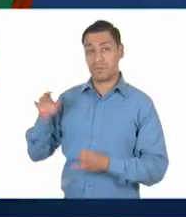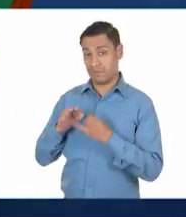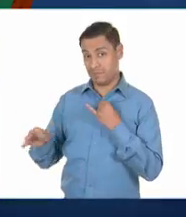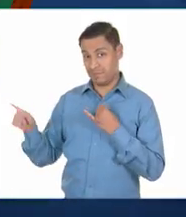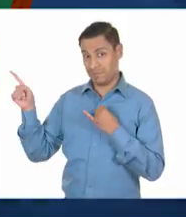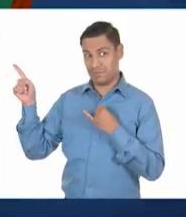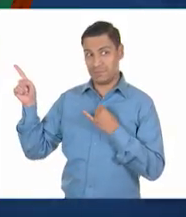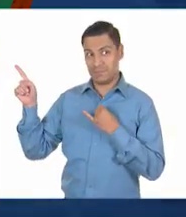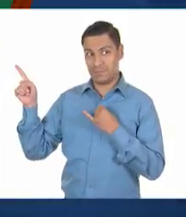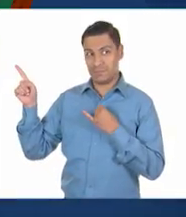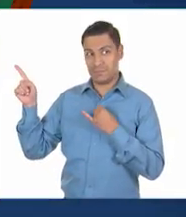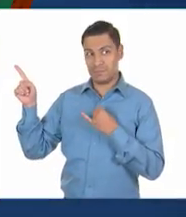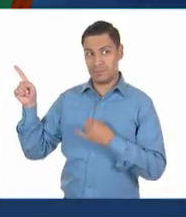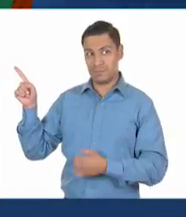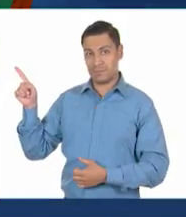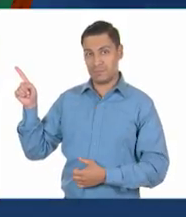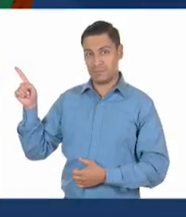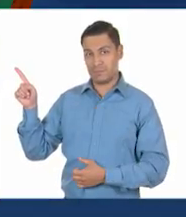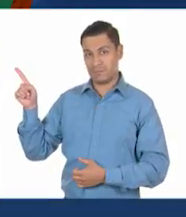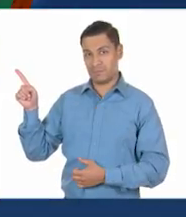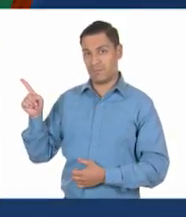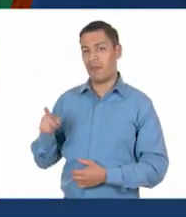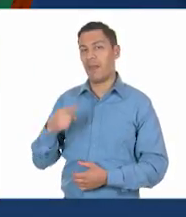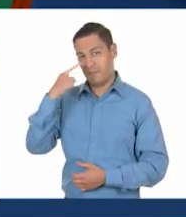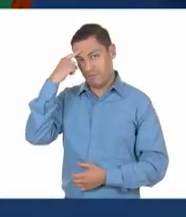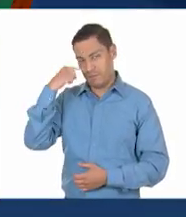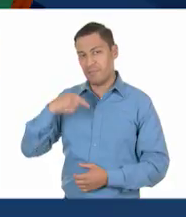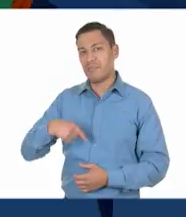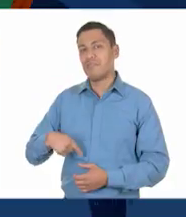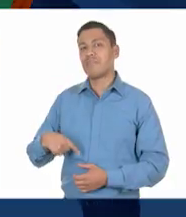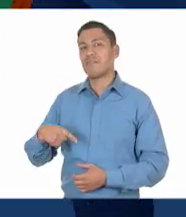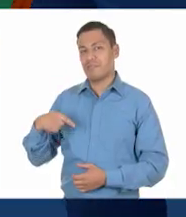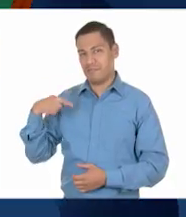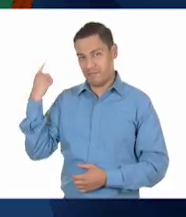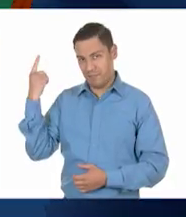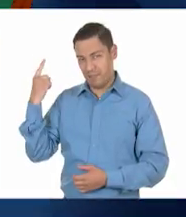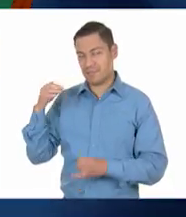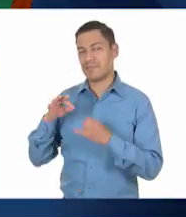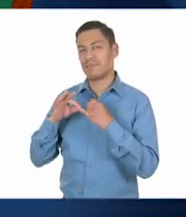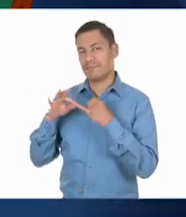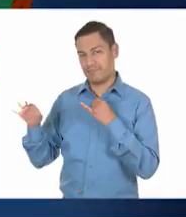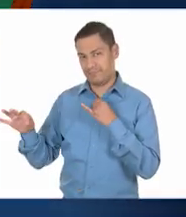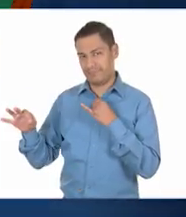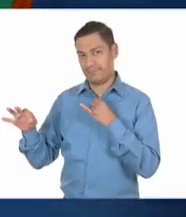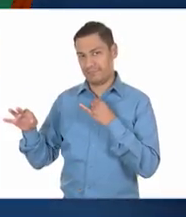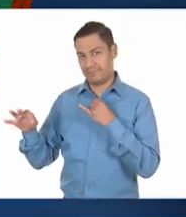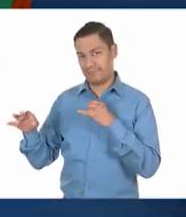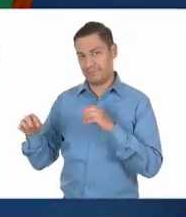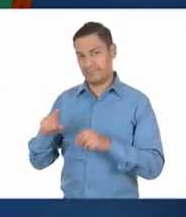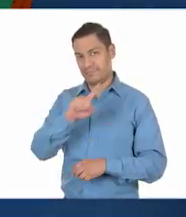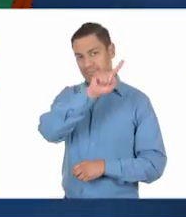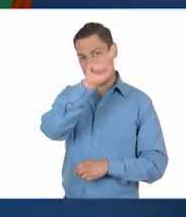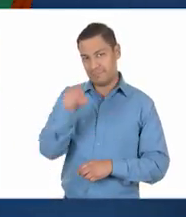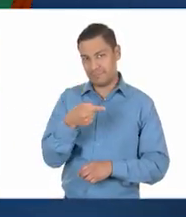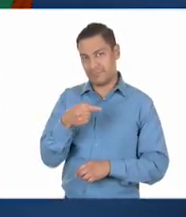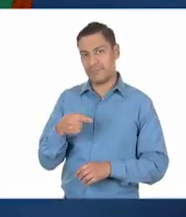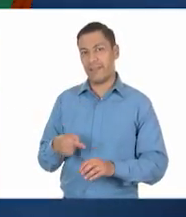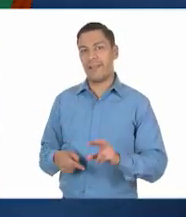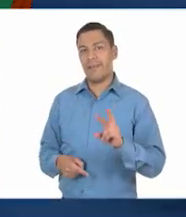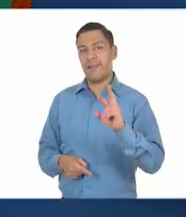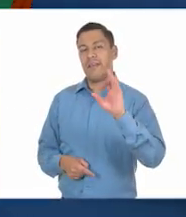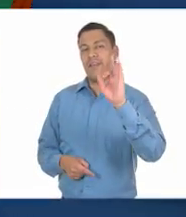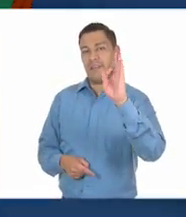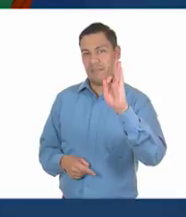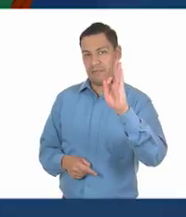Ay, bueno, bueno. Esta es mucho más sencilla de escoger porque, bueno, ya es la última opción. Y es la F, racismo.